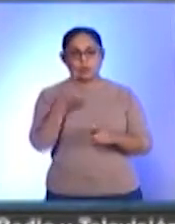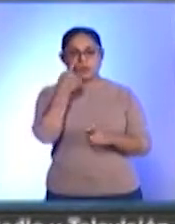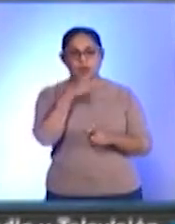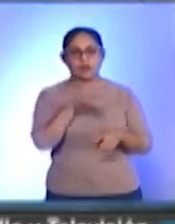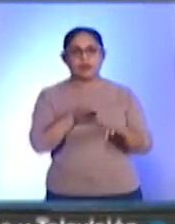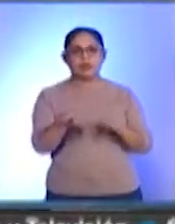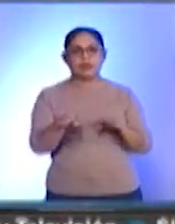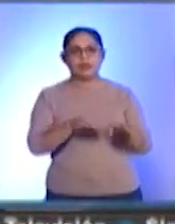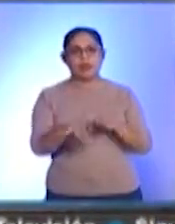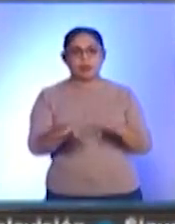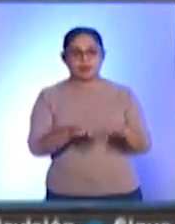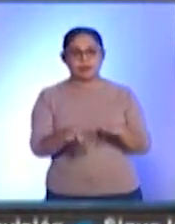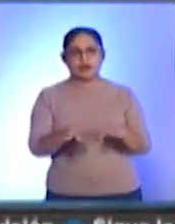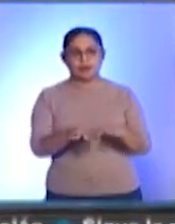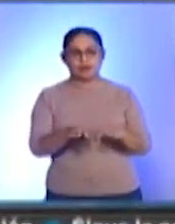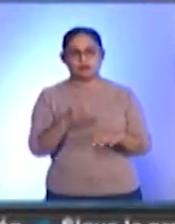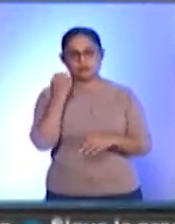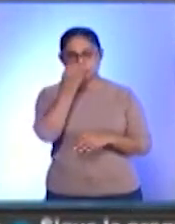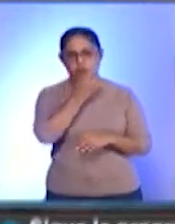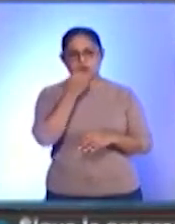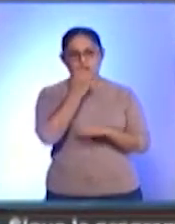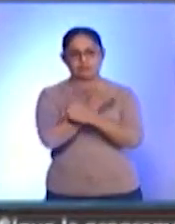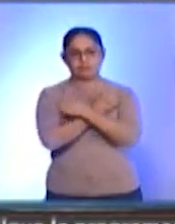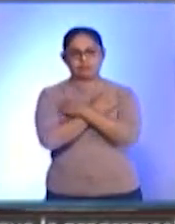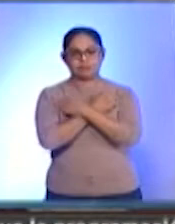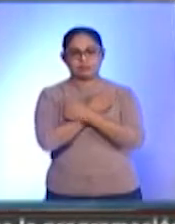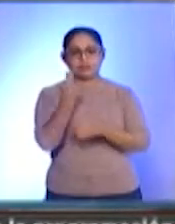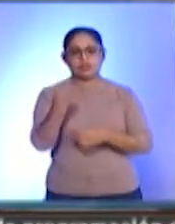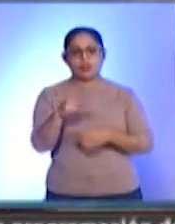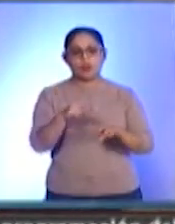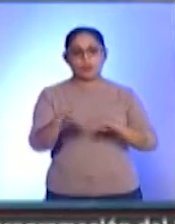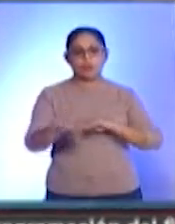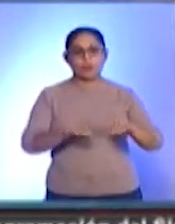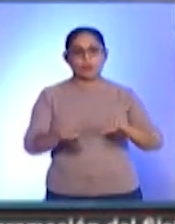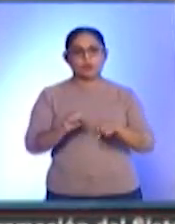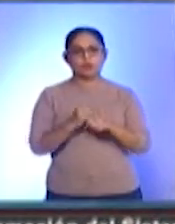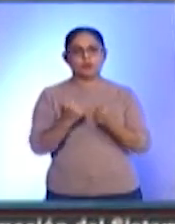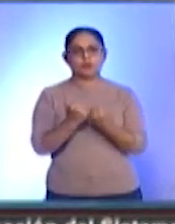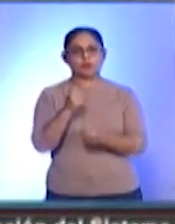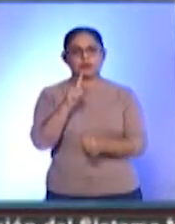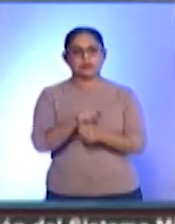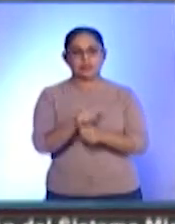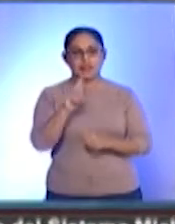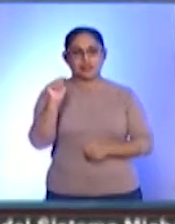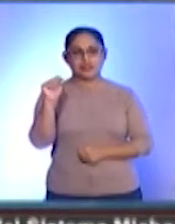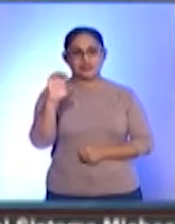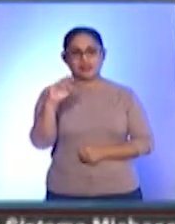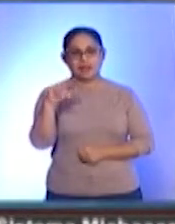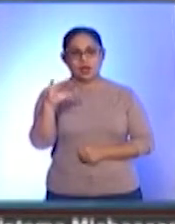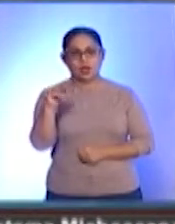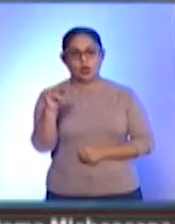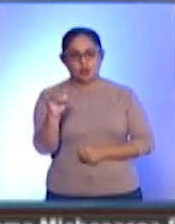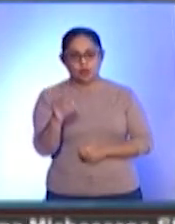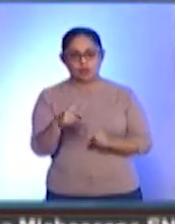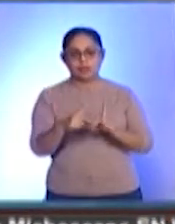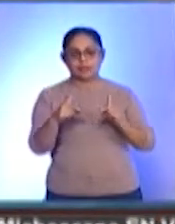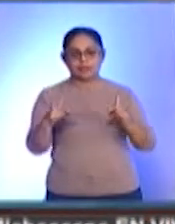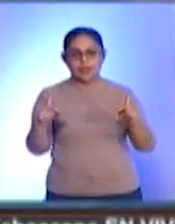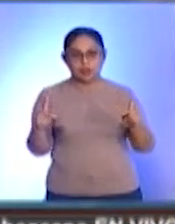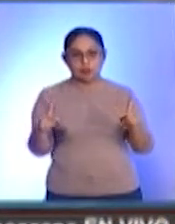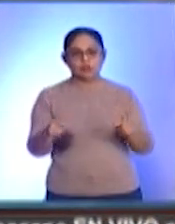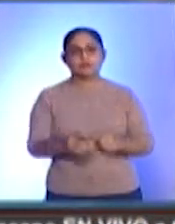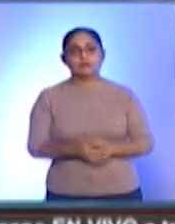un cuerpo académico que se llama Movimientos Sociales, Etnodesarrollo y Educación Intercultural, pues